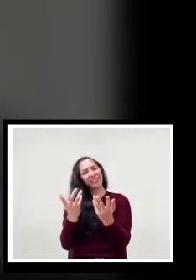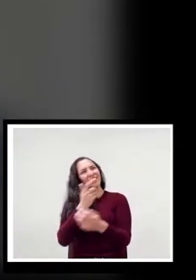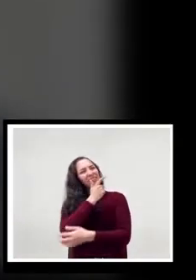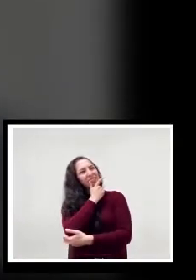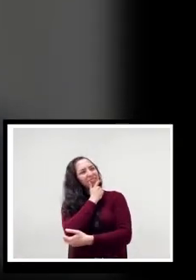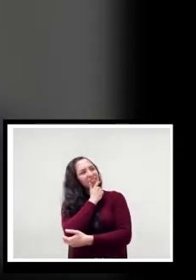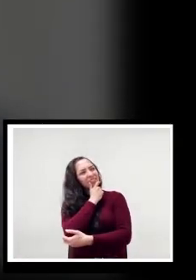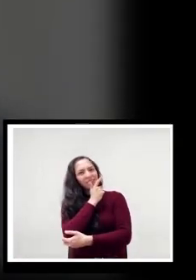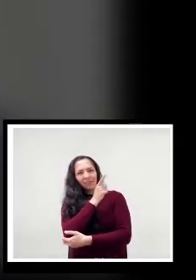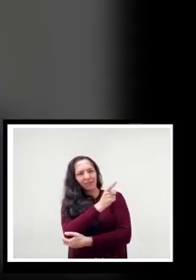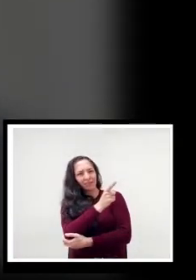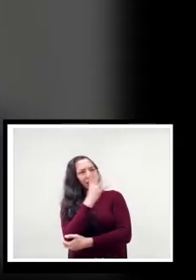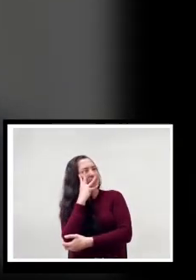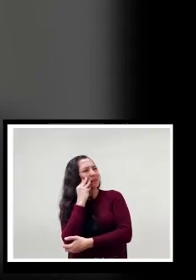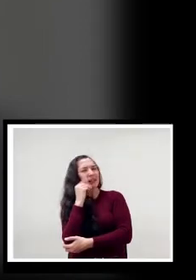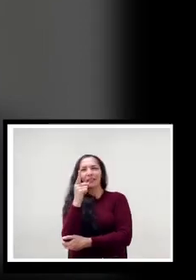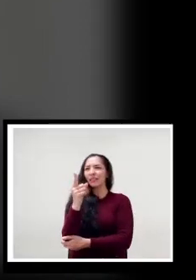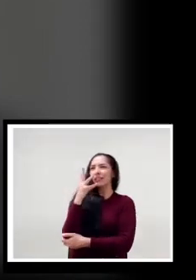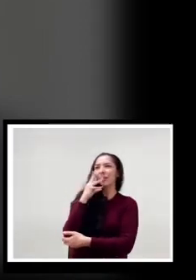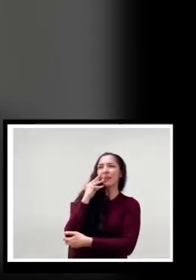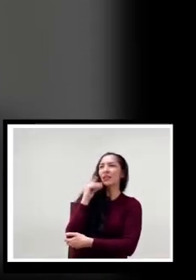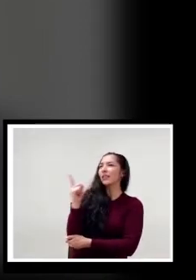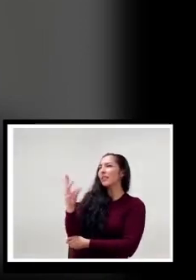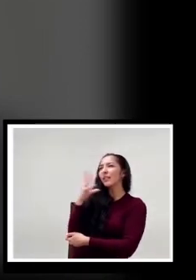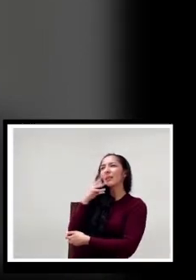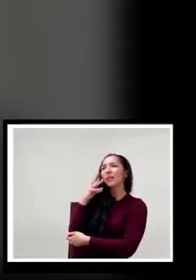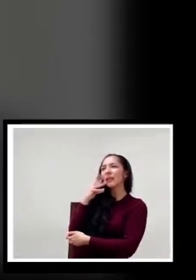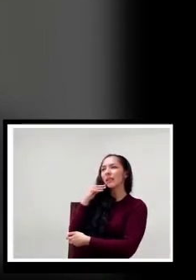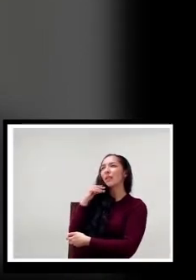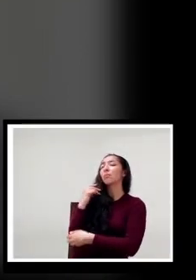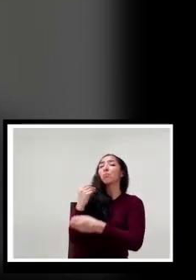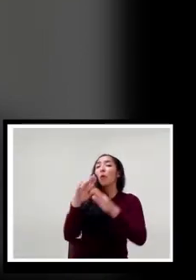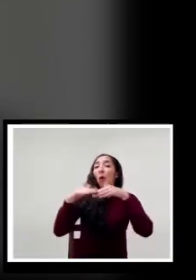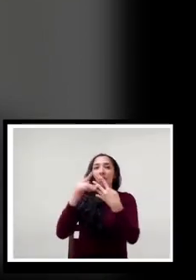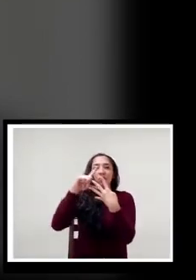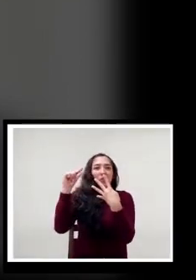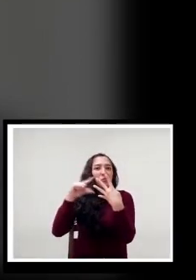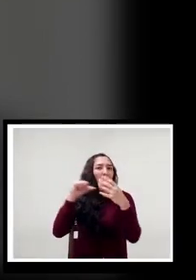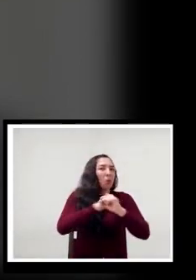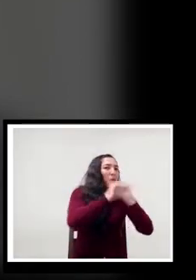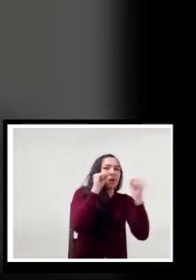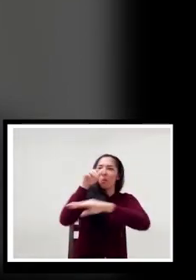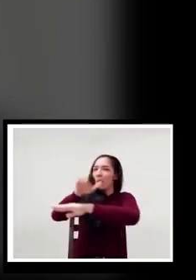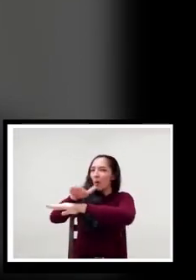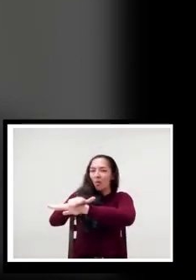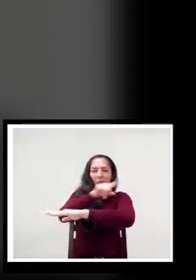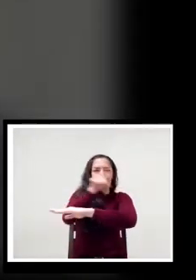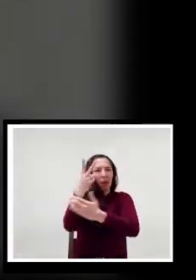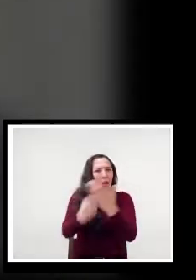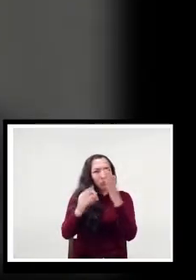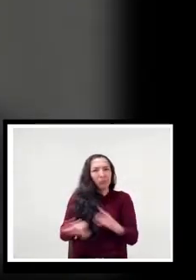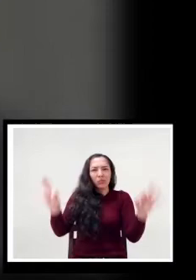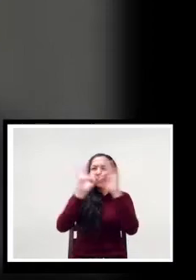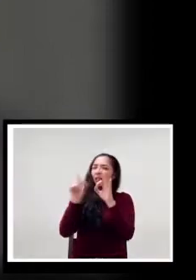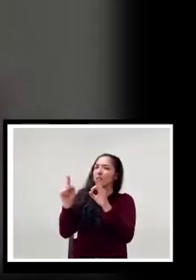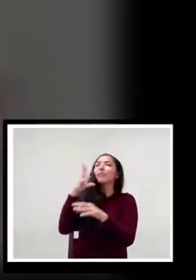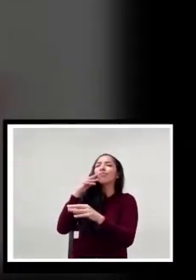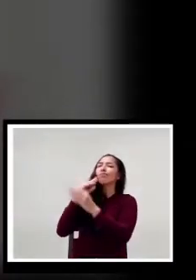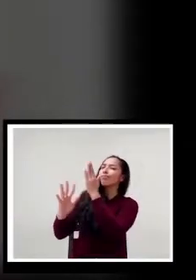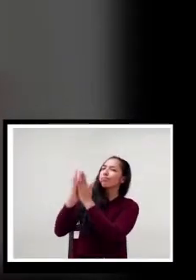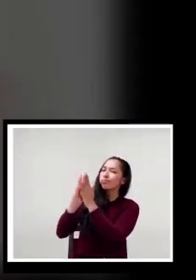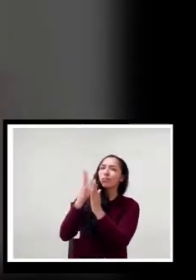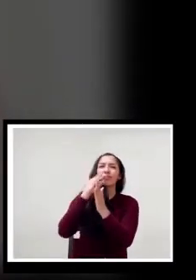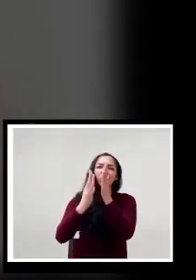el sentido de algunas de las experiencias de los docentes CDA, jornada tarde del Colegio Isabel II, reconociendo al